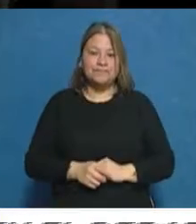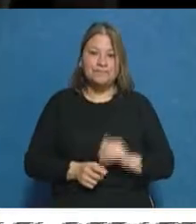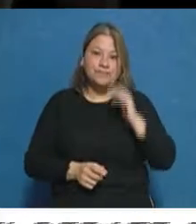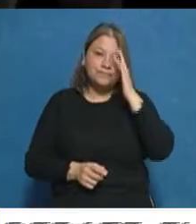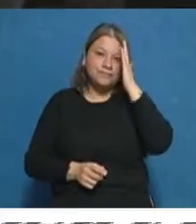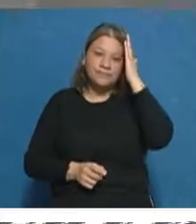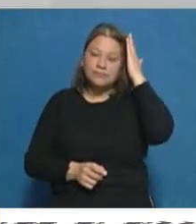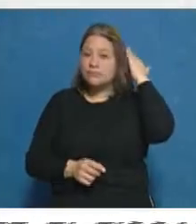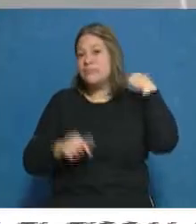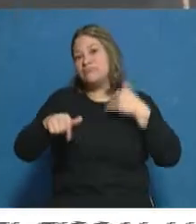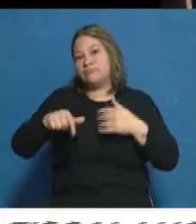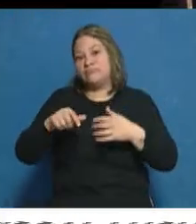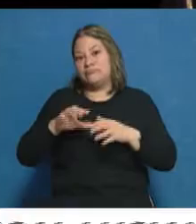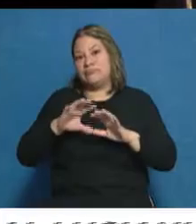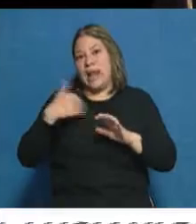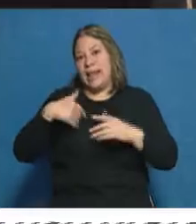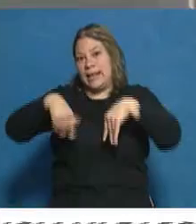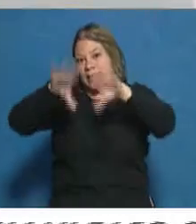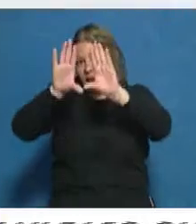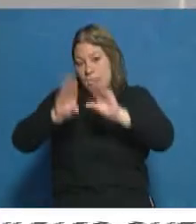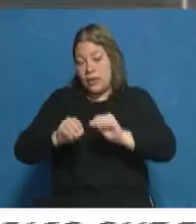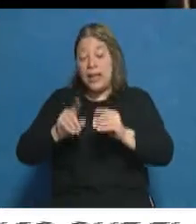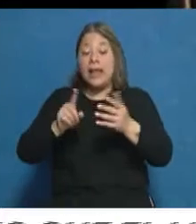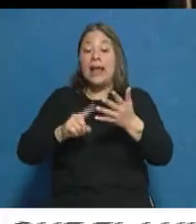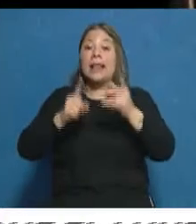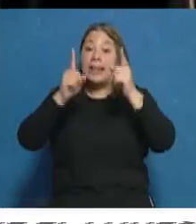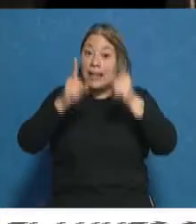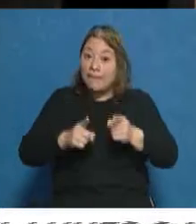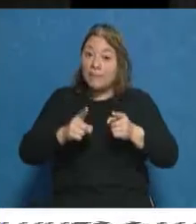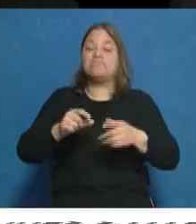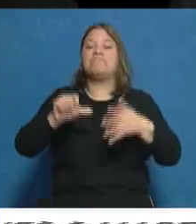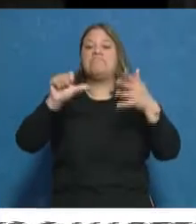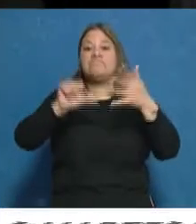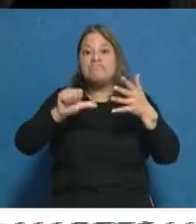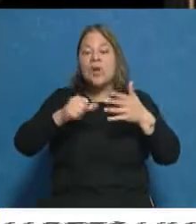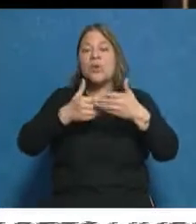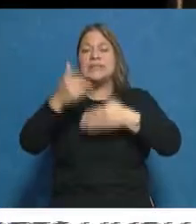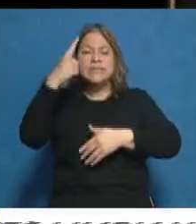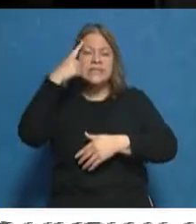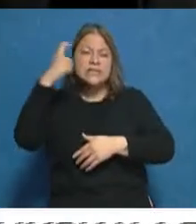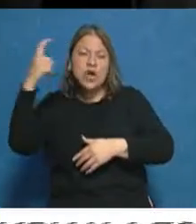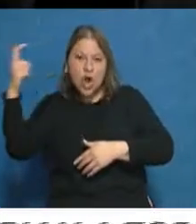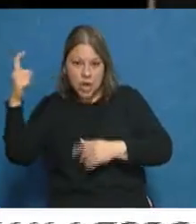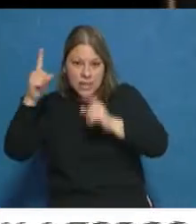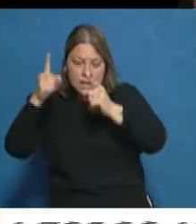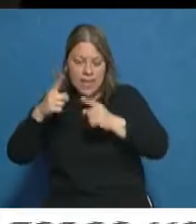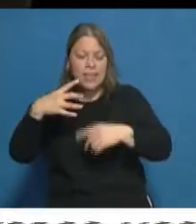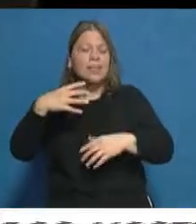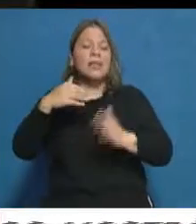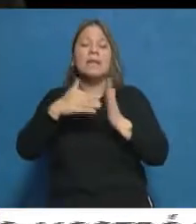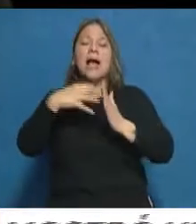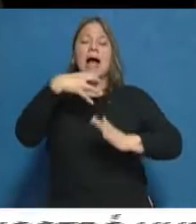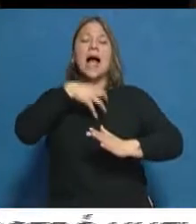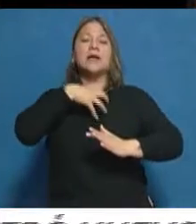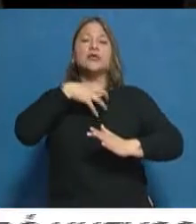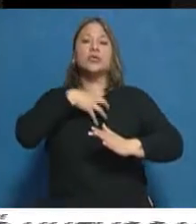abordando la actualidad del país. Tienen que hacer un examen psicológico, no solo en cuanto al conocimiento legal, sino también en cuanto a las aptitudes que